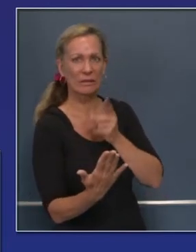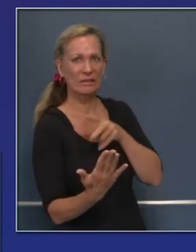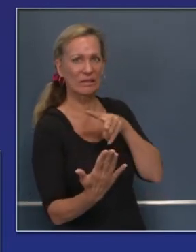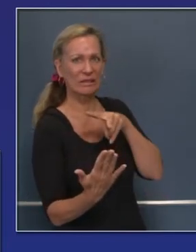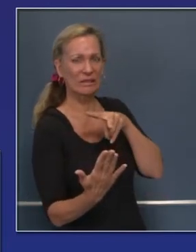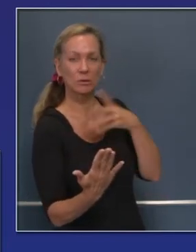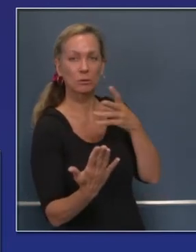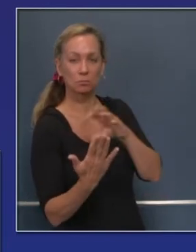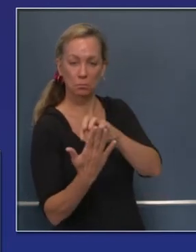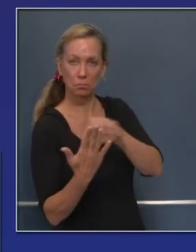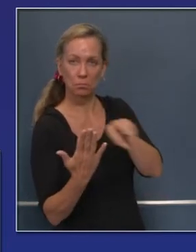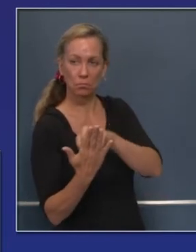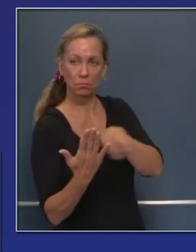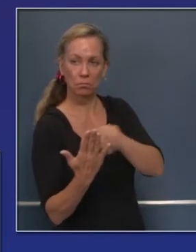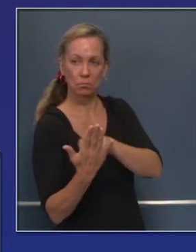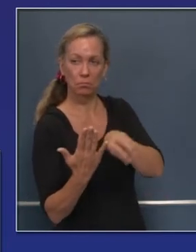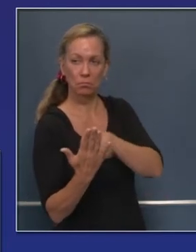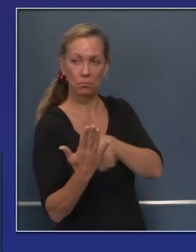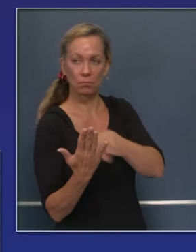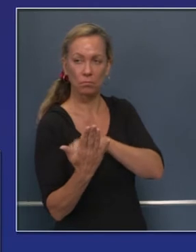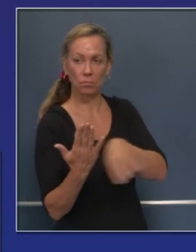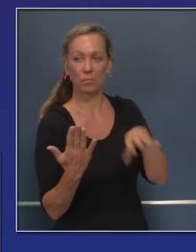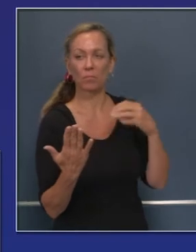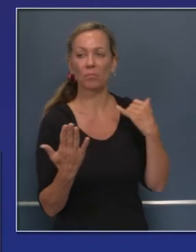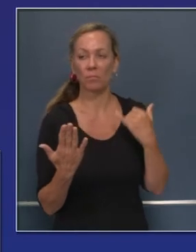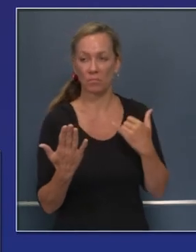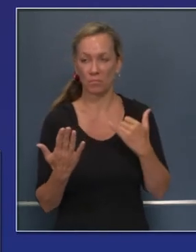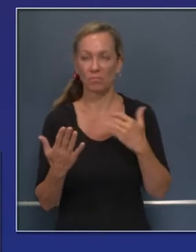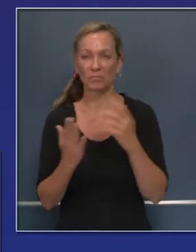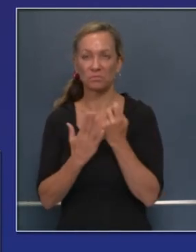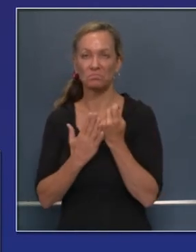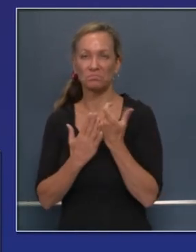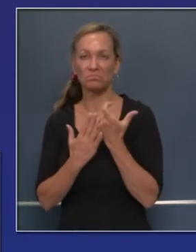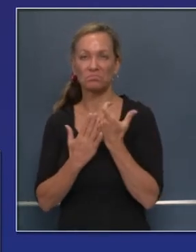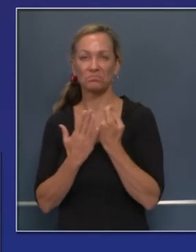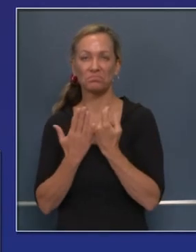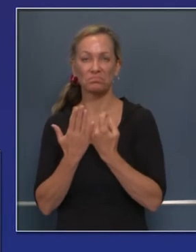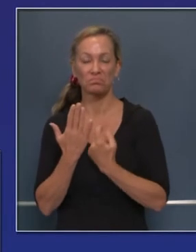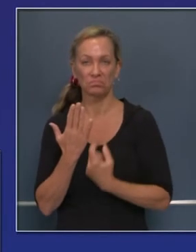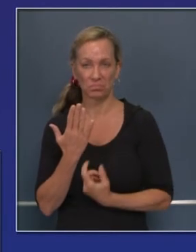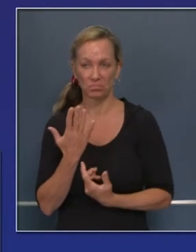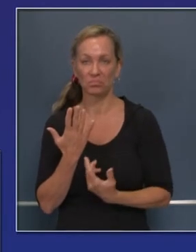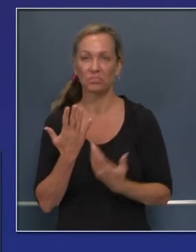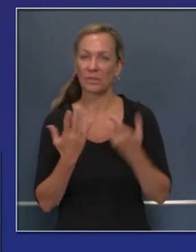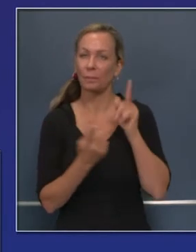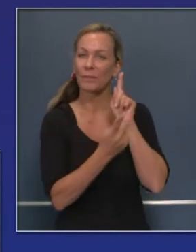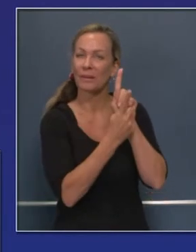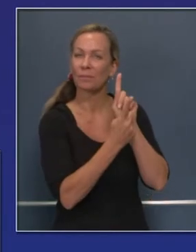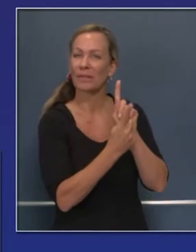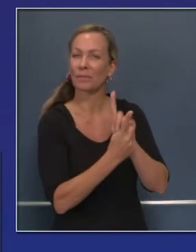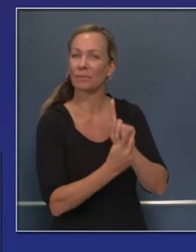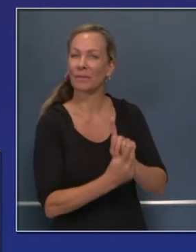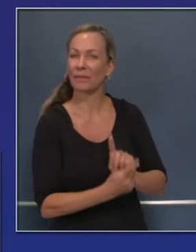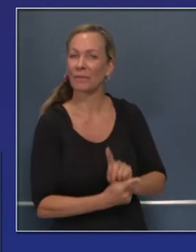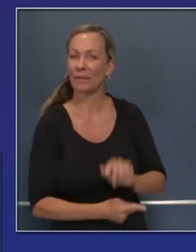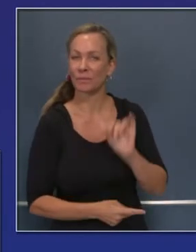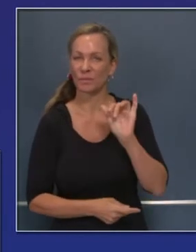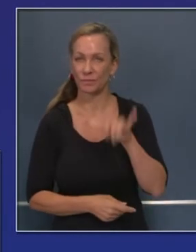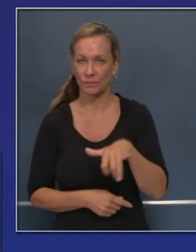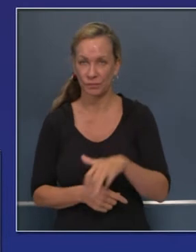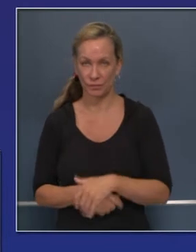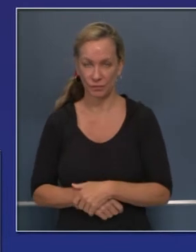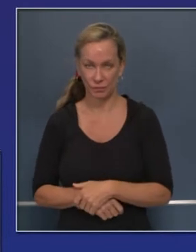habían entrado en la lista y ahora están siendo eliminados de la lista. Como ven, es un proceso y una corriente